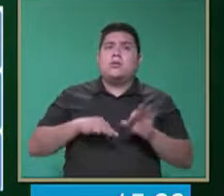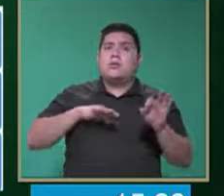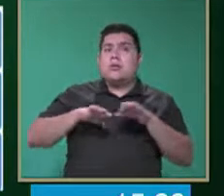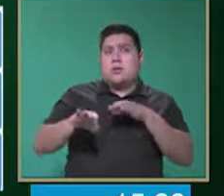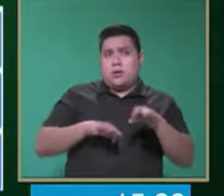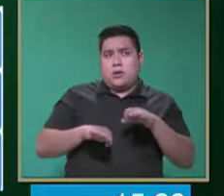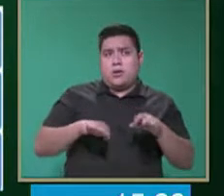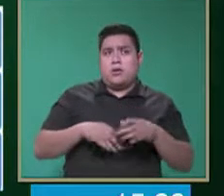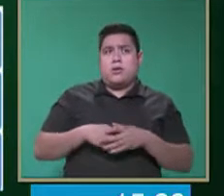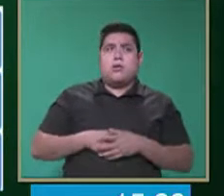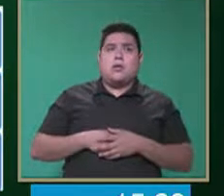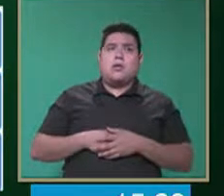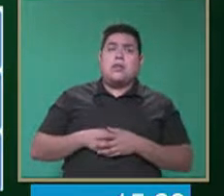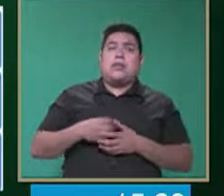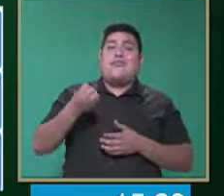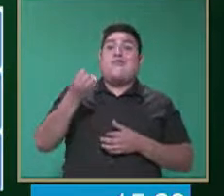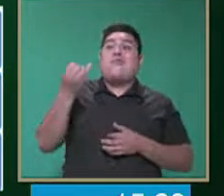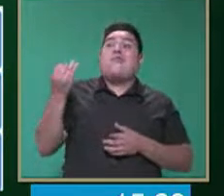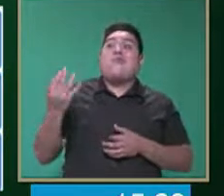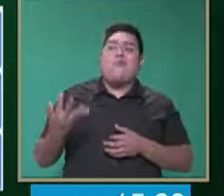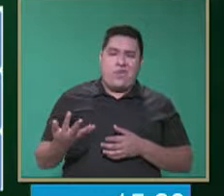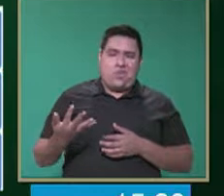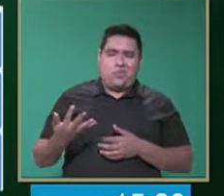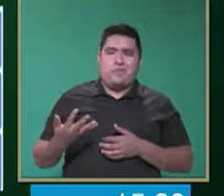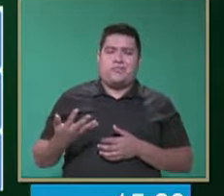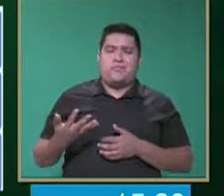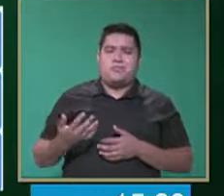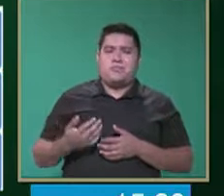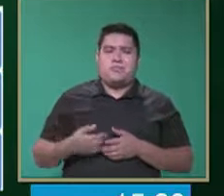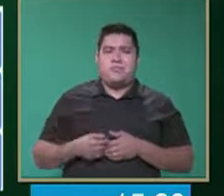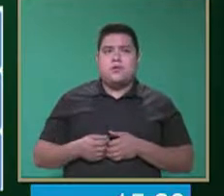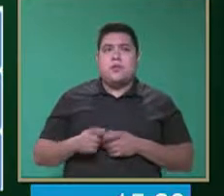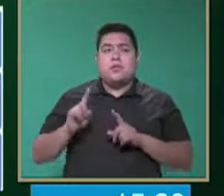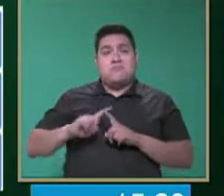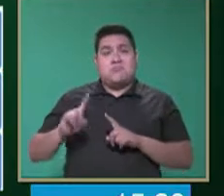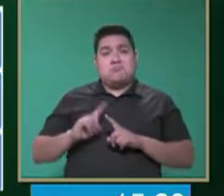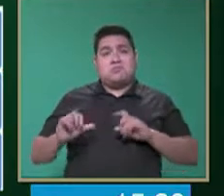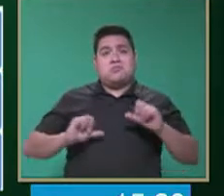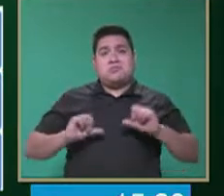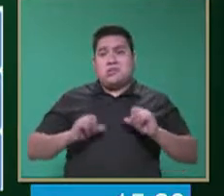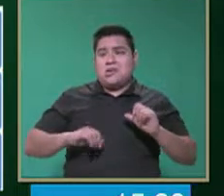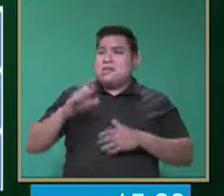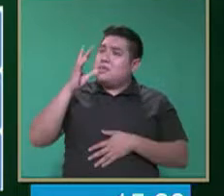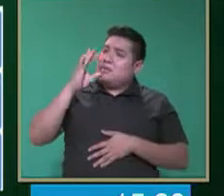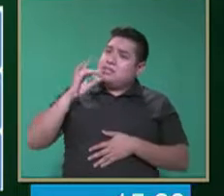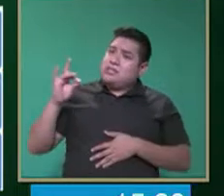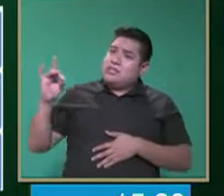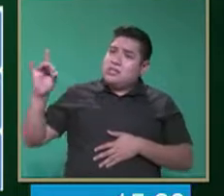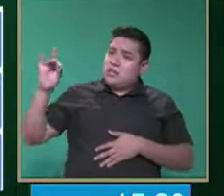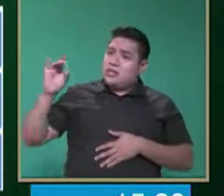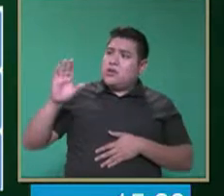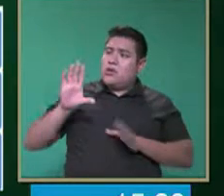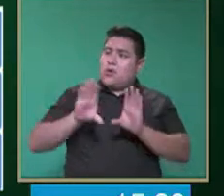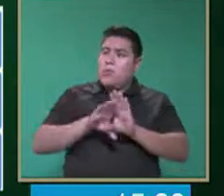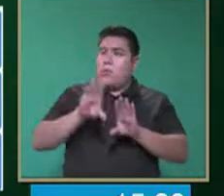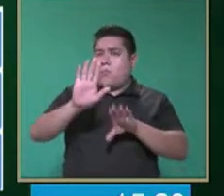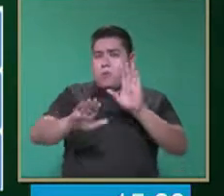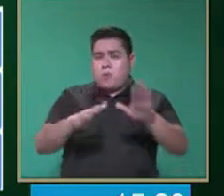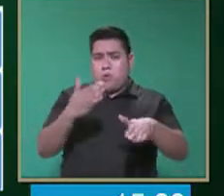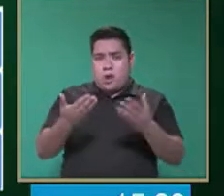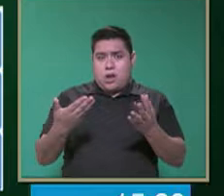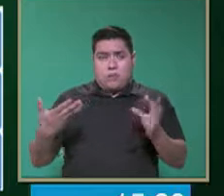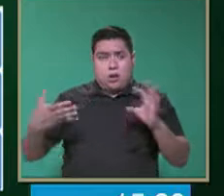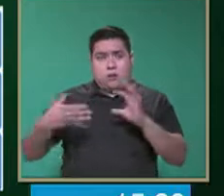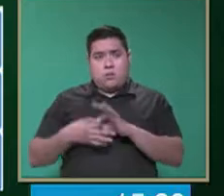el emparejamiento por noción de la cantidad. Estamos hablando de las mismas estrategias que son sencillas, que son como el memorama, el unir.